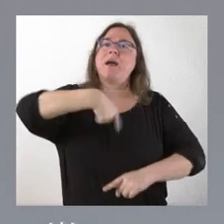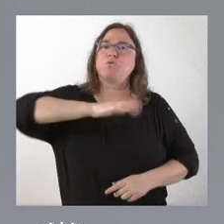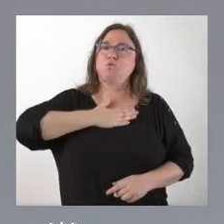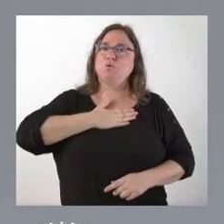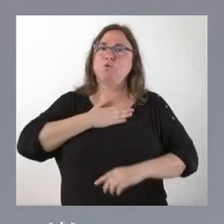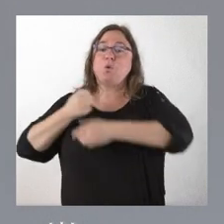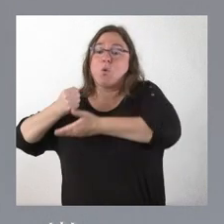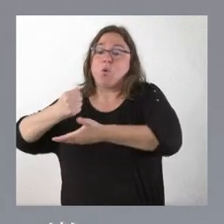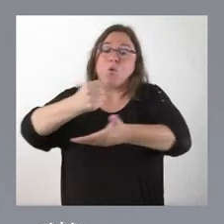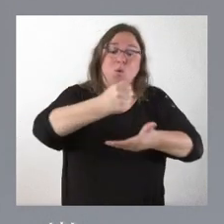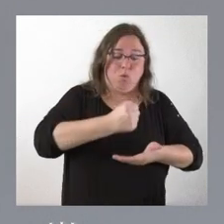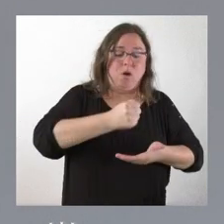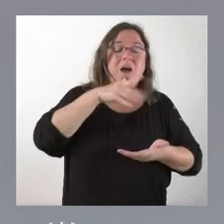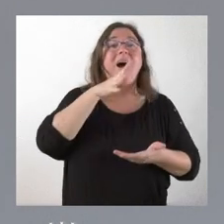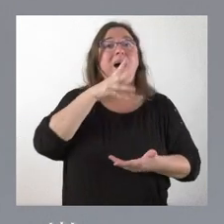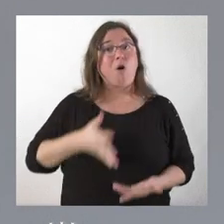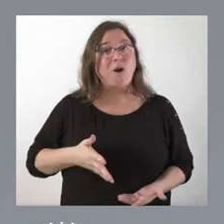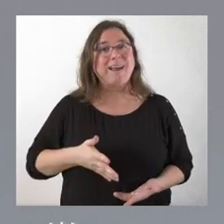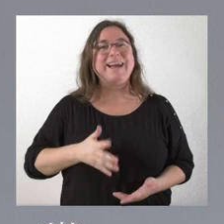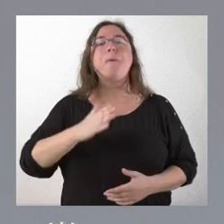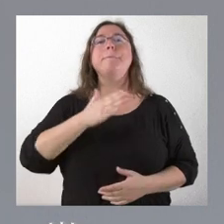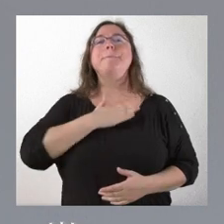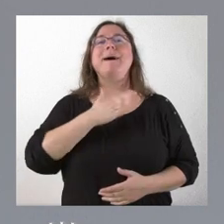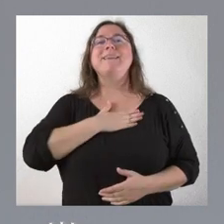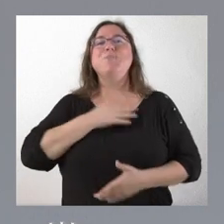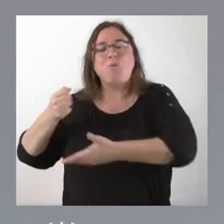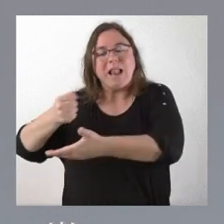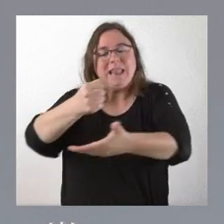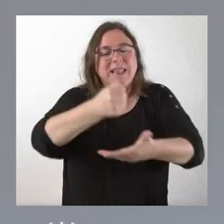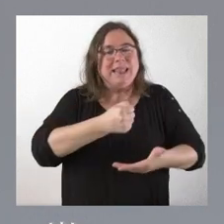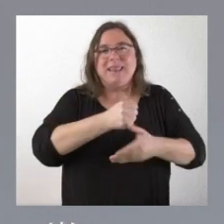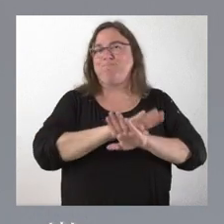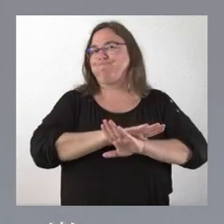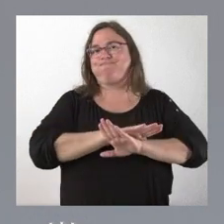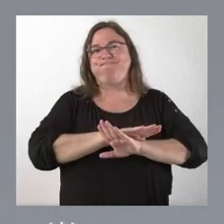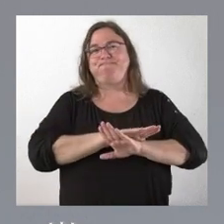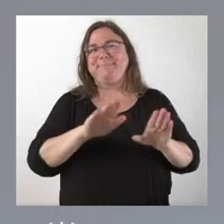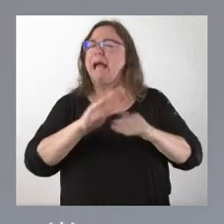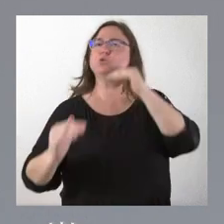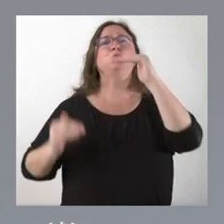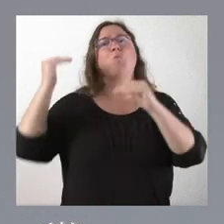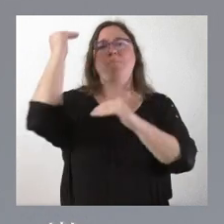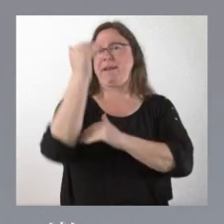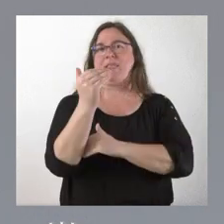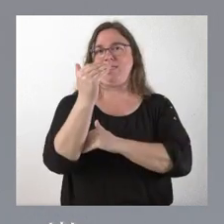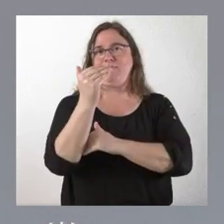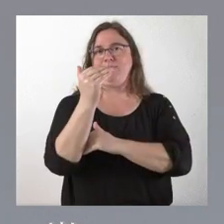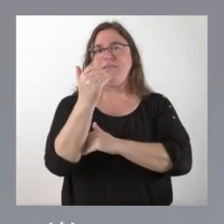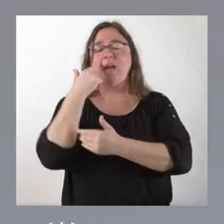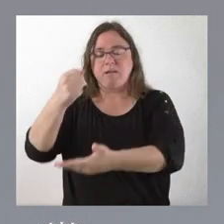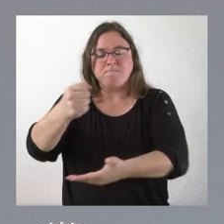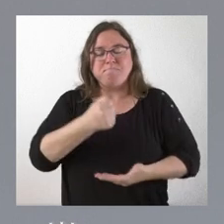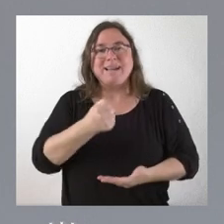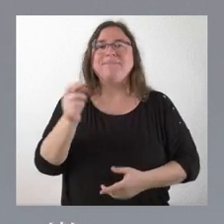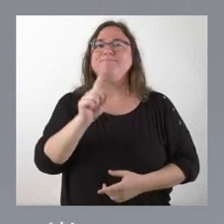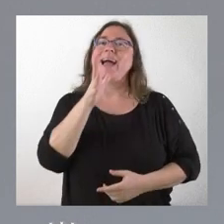Pero actualmente esa concepción, el patrimonio como legado, la hemos superado. Ahora hemos